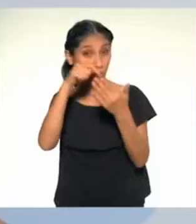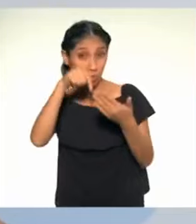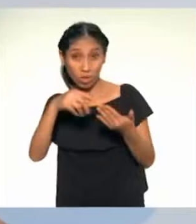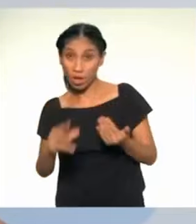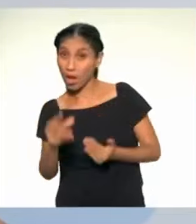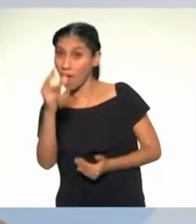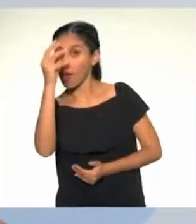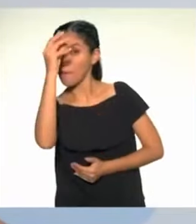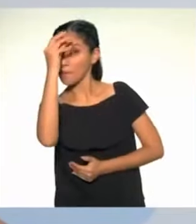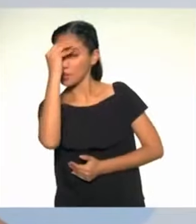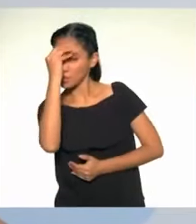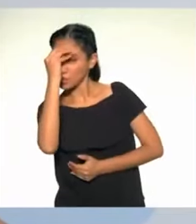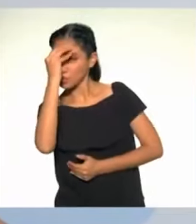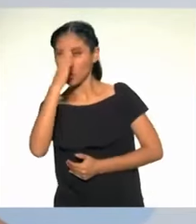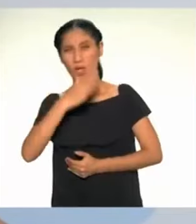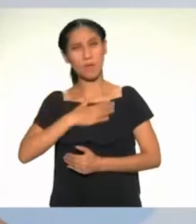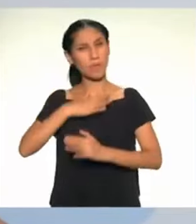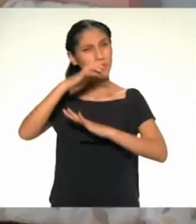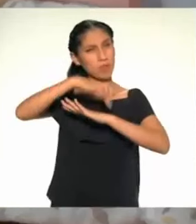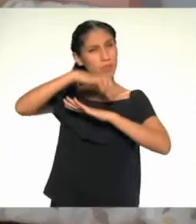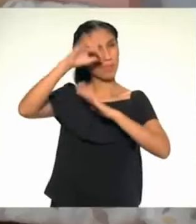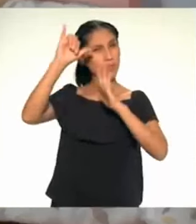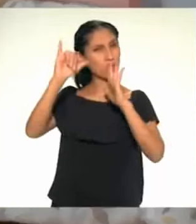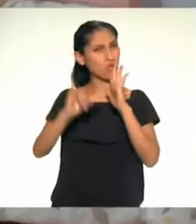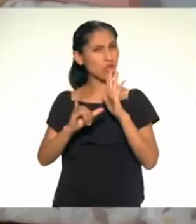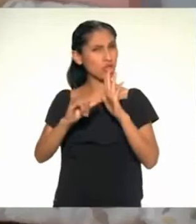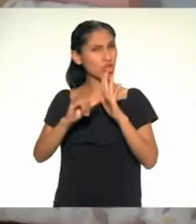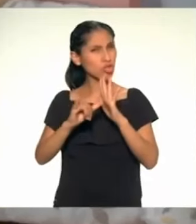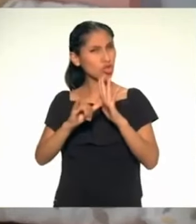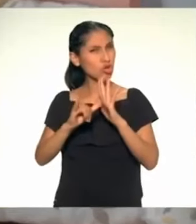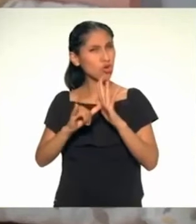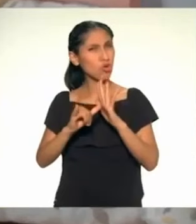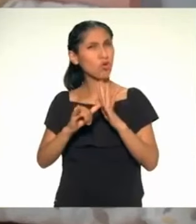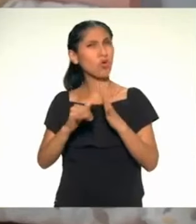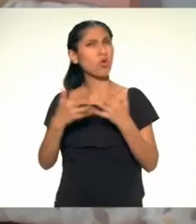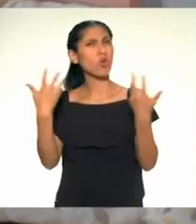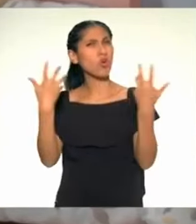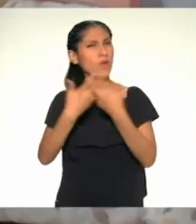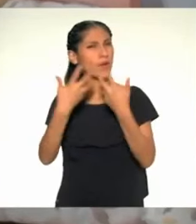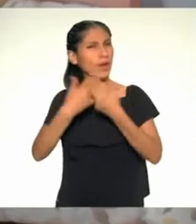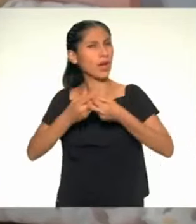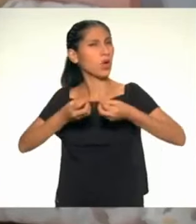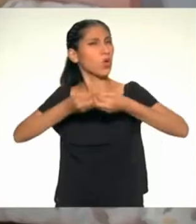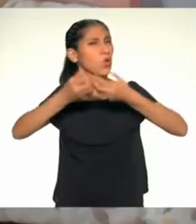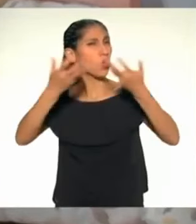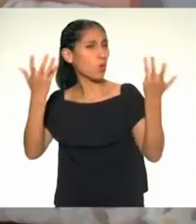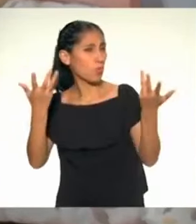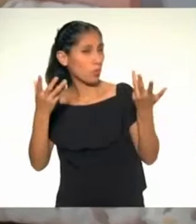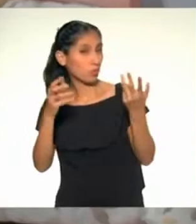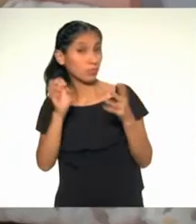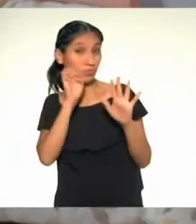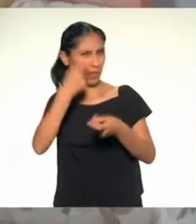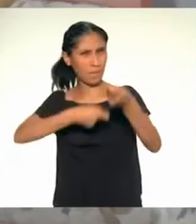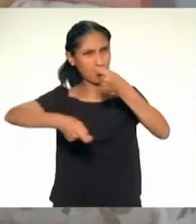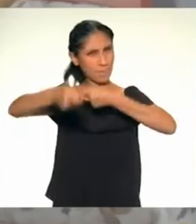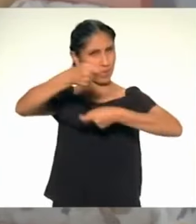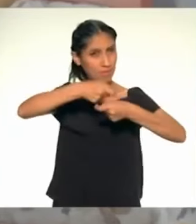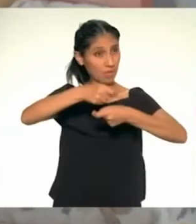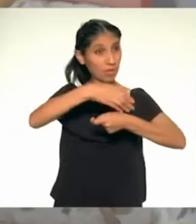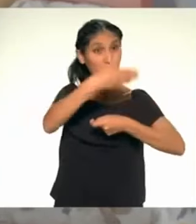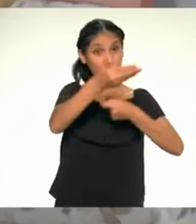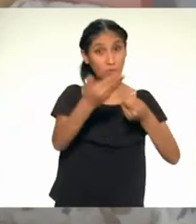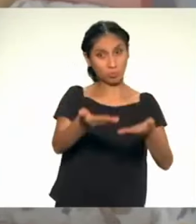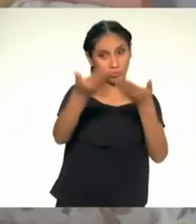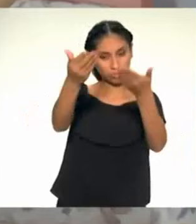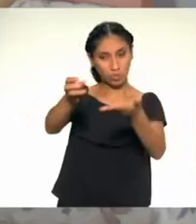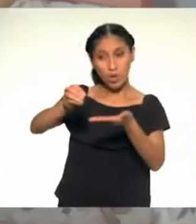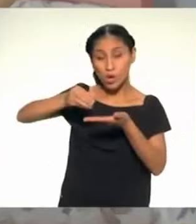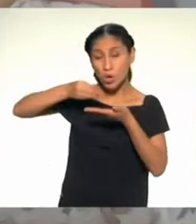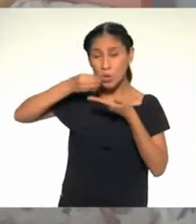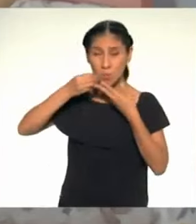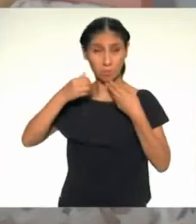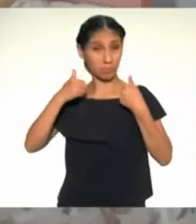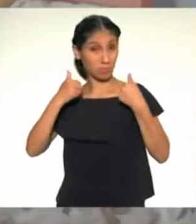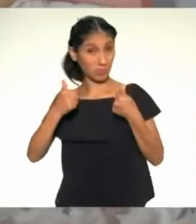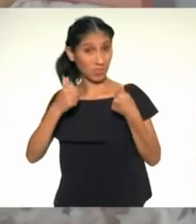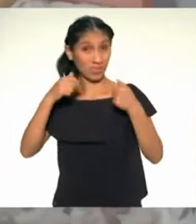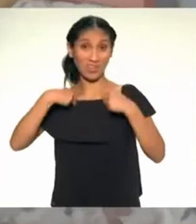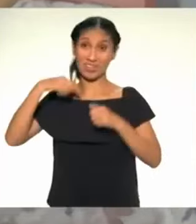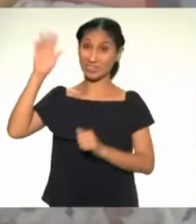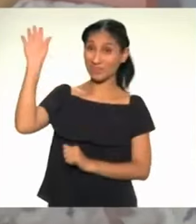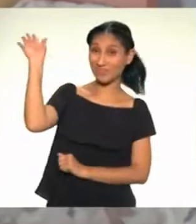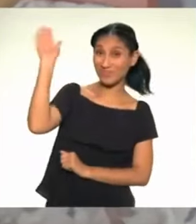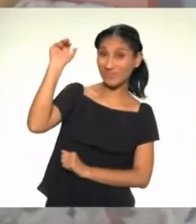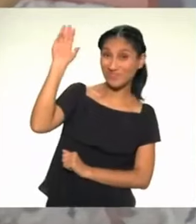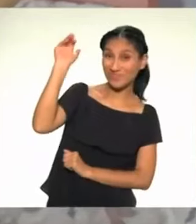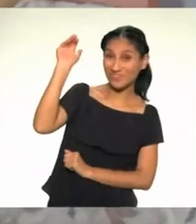en mi proyecto de empresa? Solo por mencionar algunos ejemplos, podemos aprovechar la pesta y despedirnos. Nos vemos en el siguiente